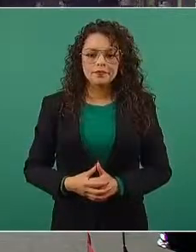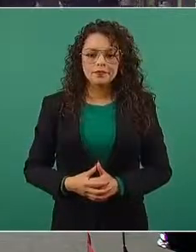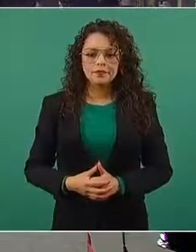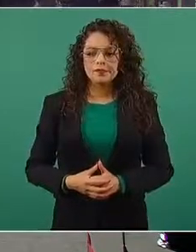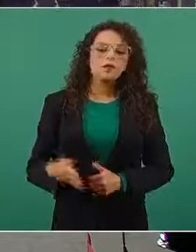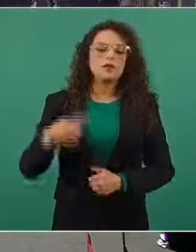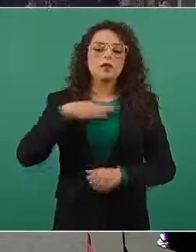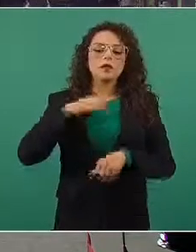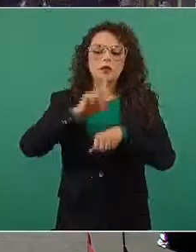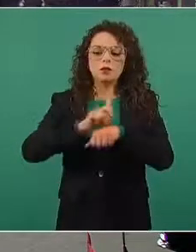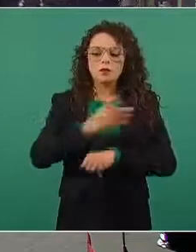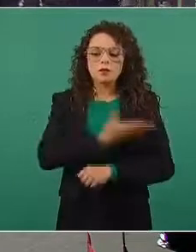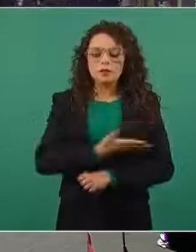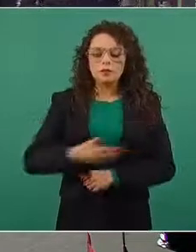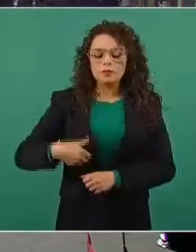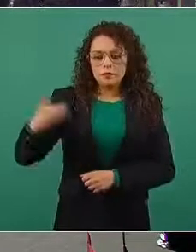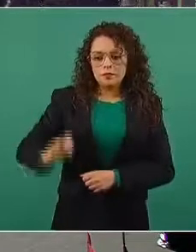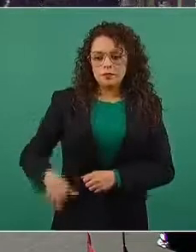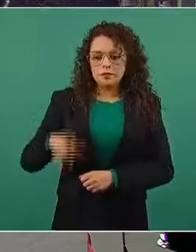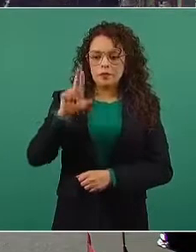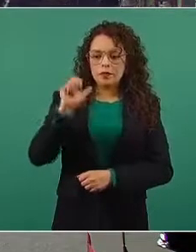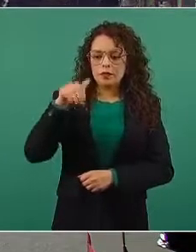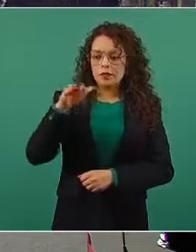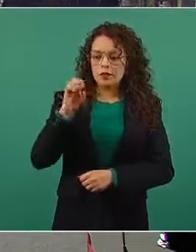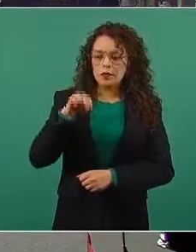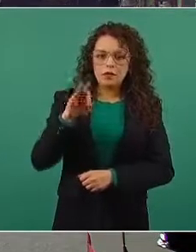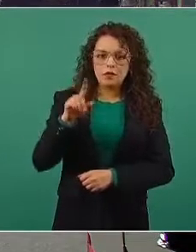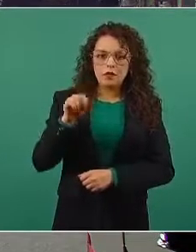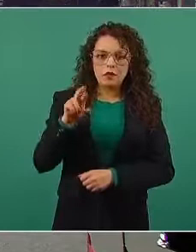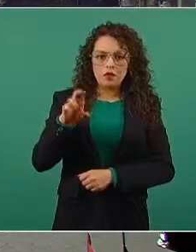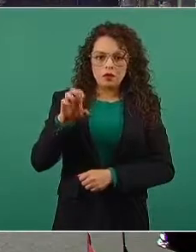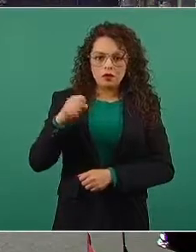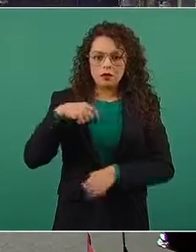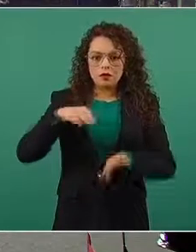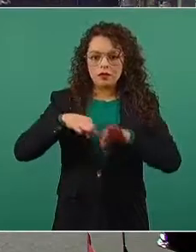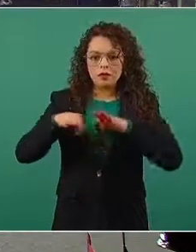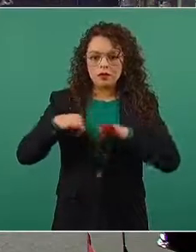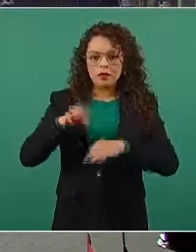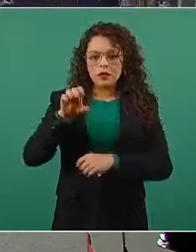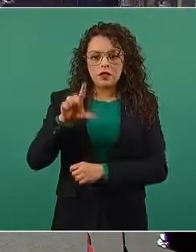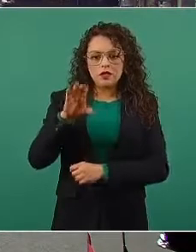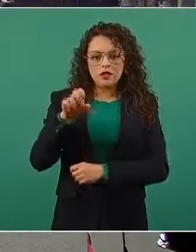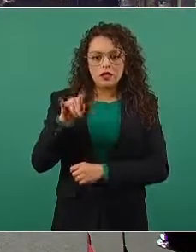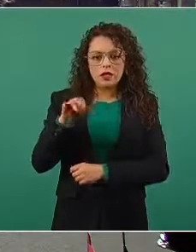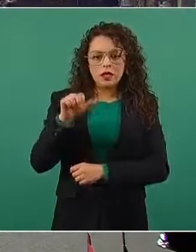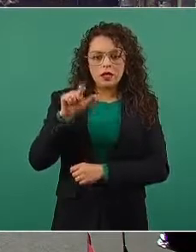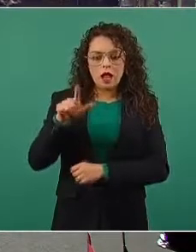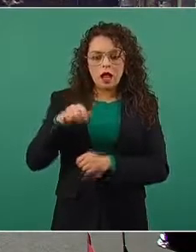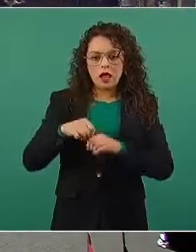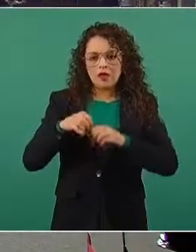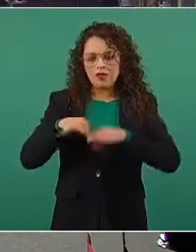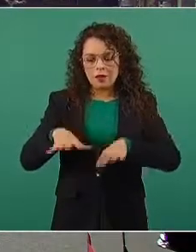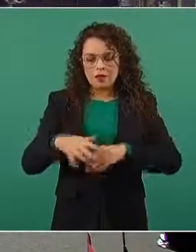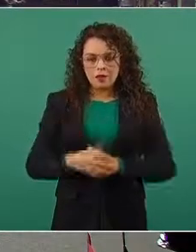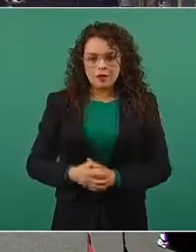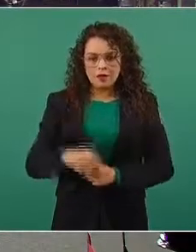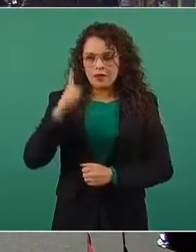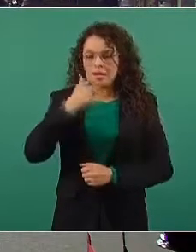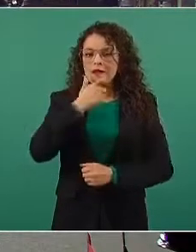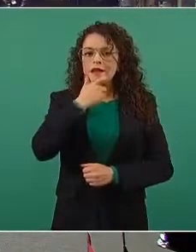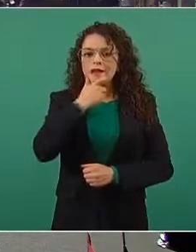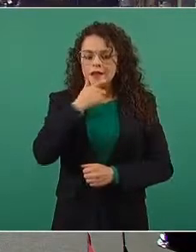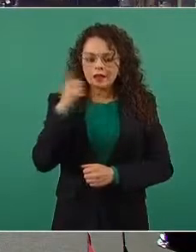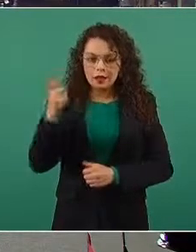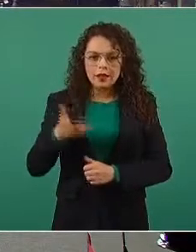Muy buenos días, presidente. Ramón Flores, corresponsal del Sentinel Informa de Human Hoy en Inglaterra. Sabemos que ya estamos en una veda